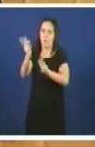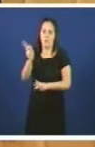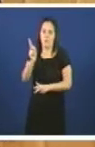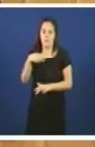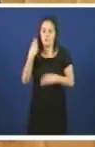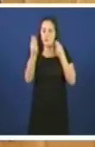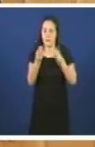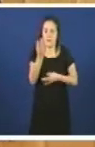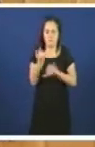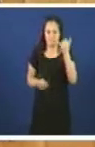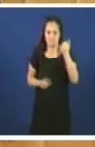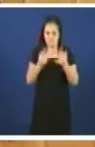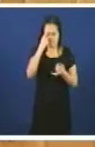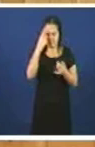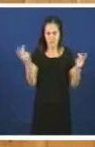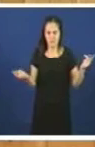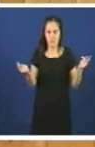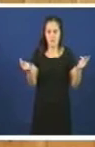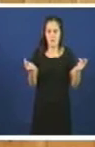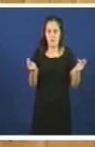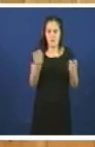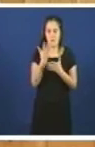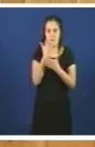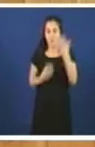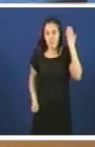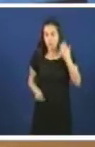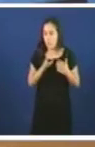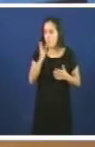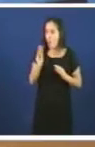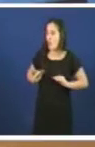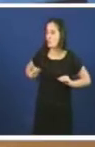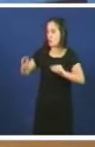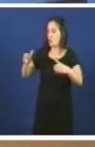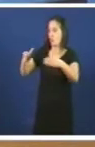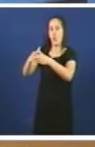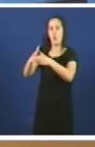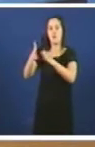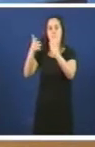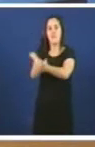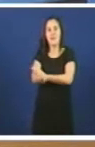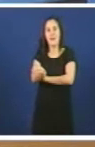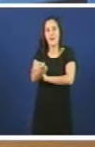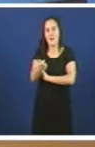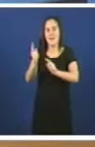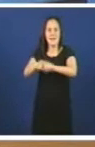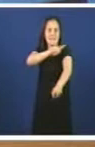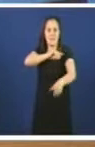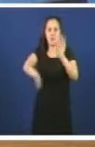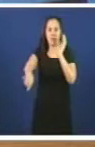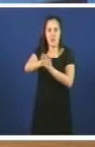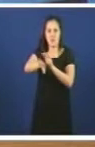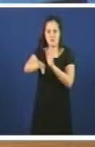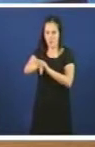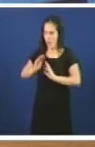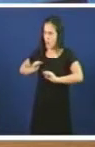trabocados non é unha concesión é que vostés son así vostés son a ultradereita a extrema dereita sí sí vostés son os que impulsan porque están